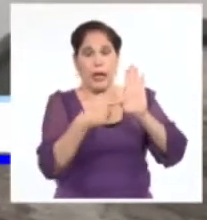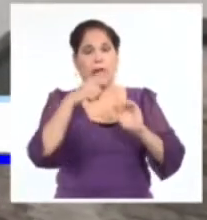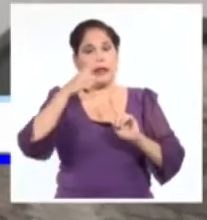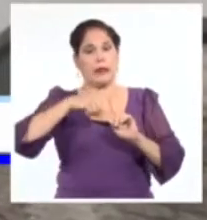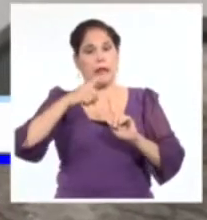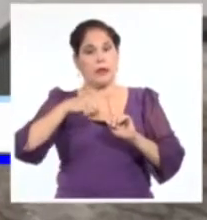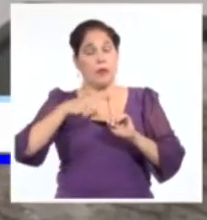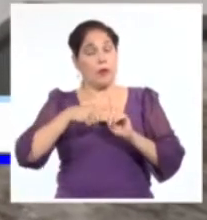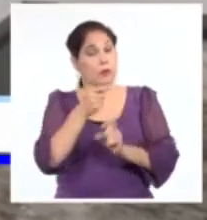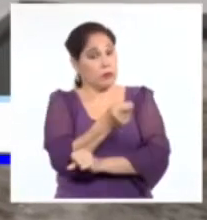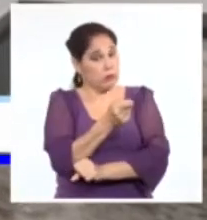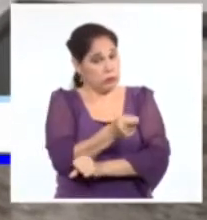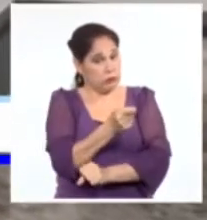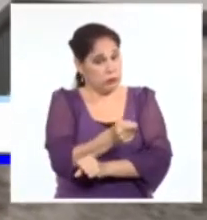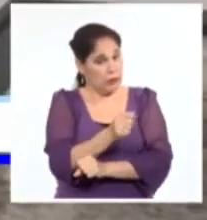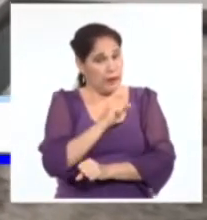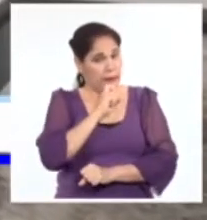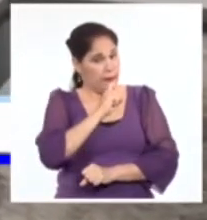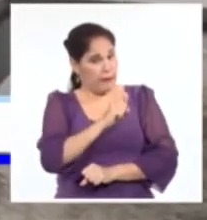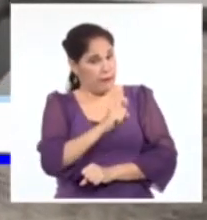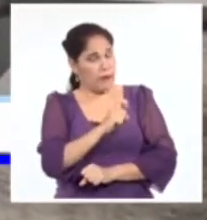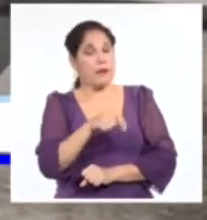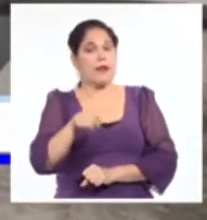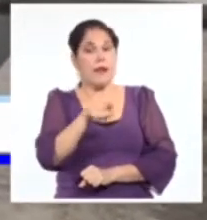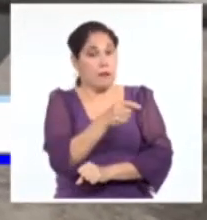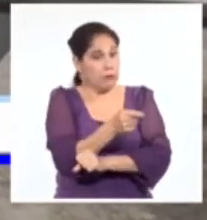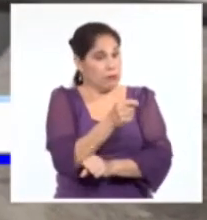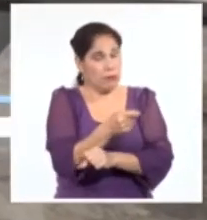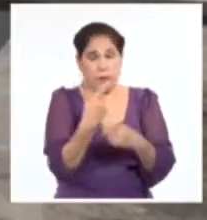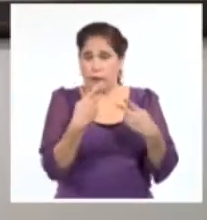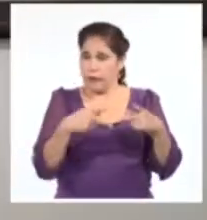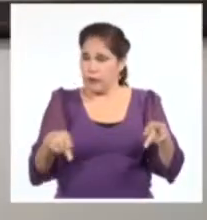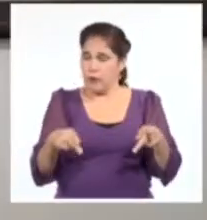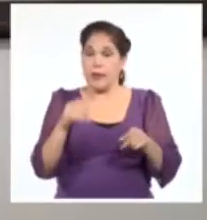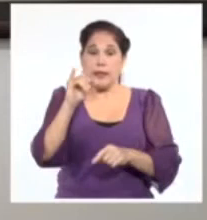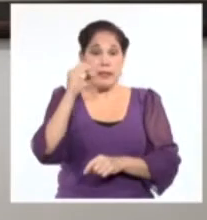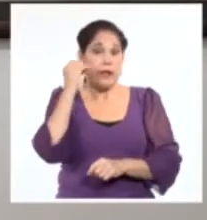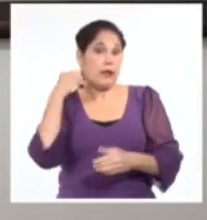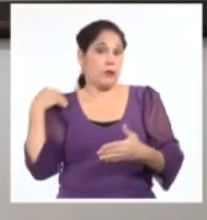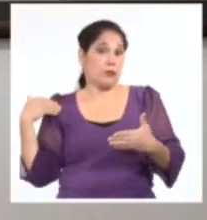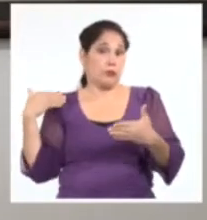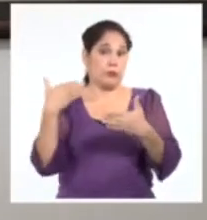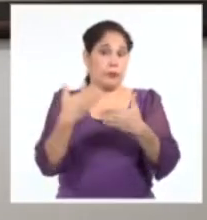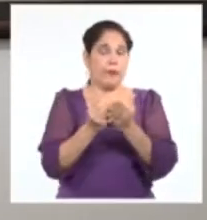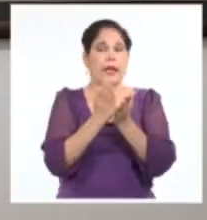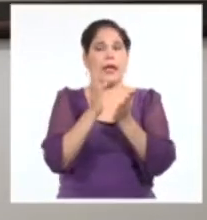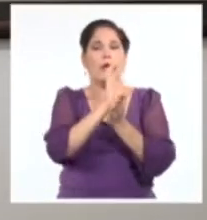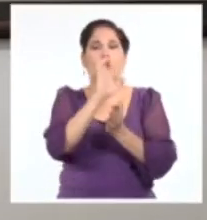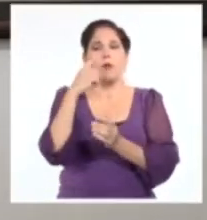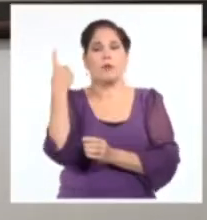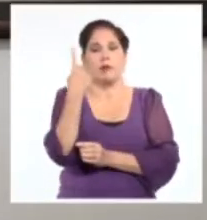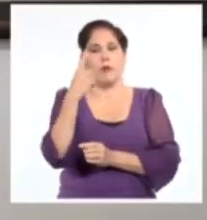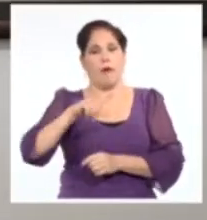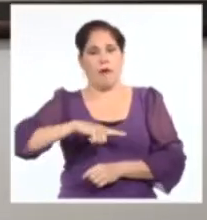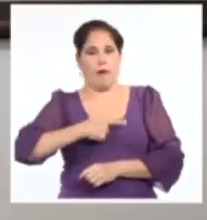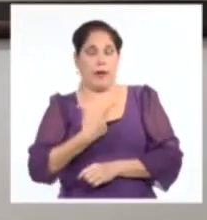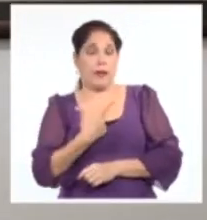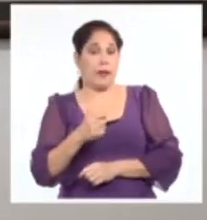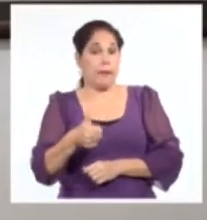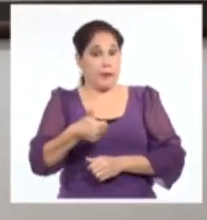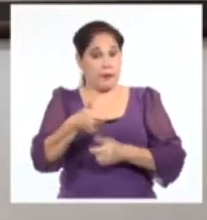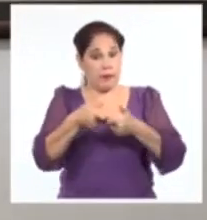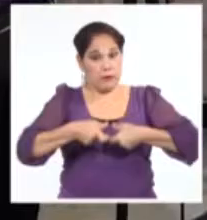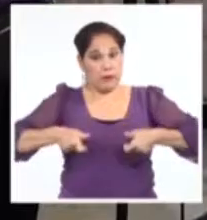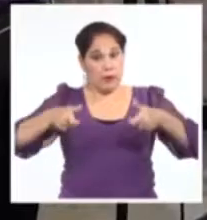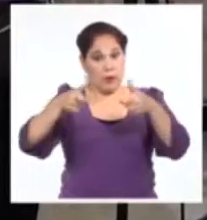enseñanza artística en Cuba y de la gran labor formativa, realizada durante seis décadas por la Escuela Nacional de Arte. La presidenta del Consejo